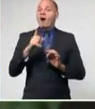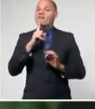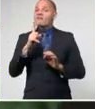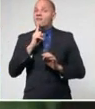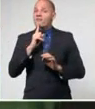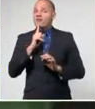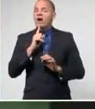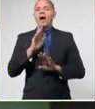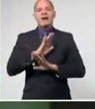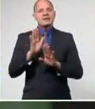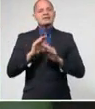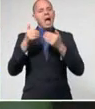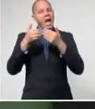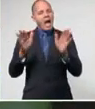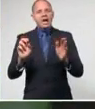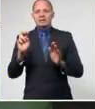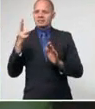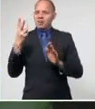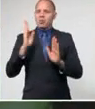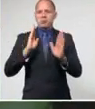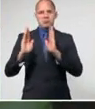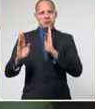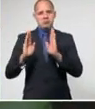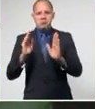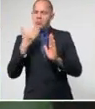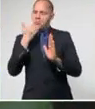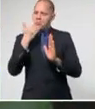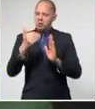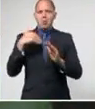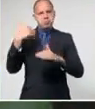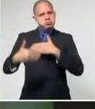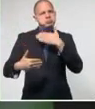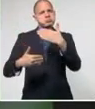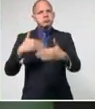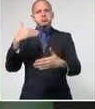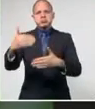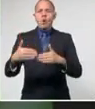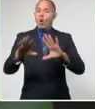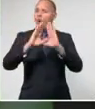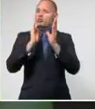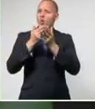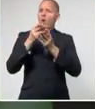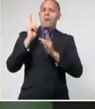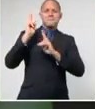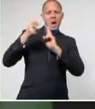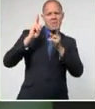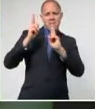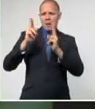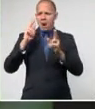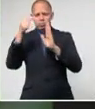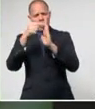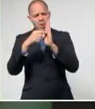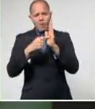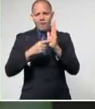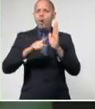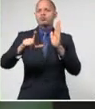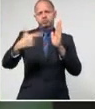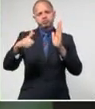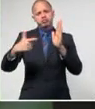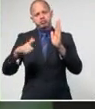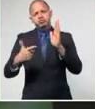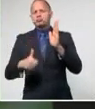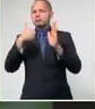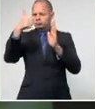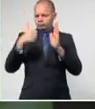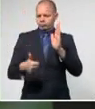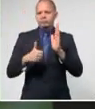para llevar a cabo esta fase sin ninguna dificultad y cumplir con todas las medidas que están identificadas y aprobadas